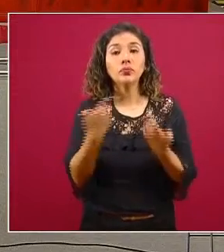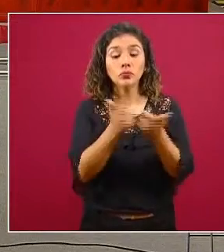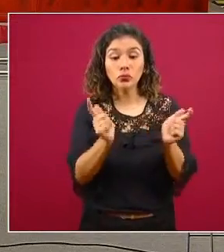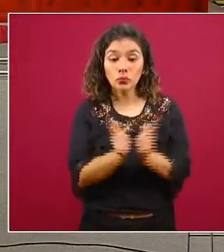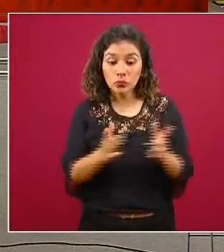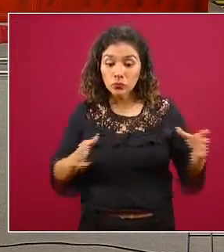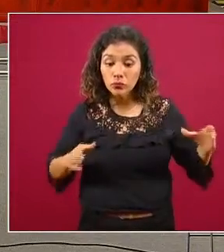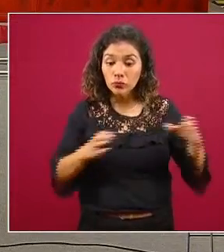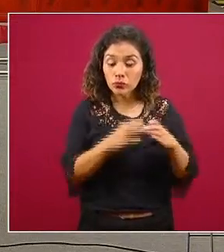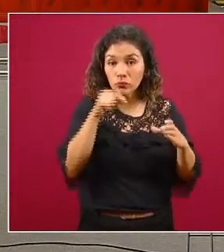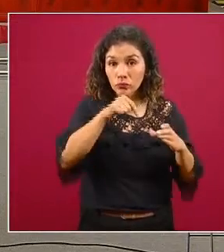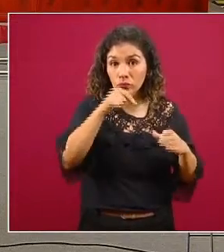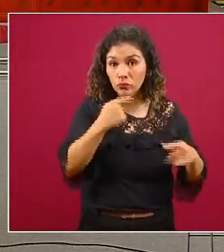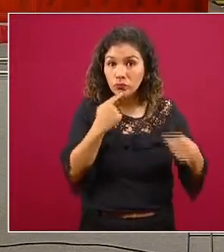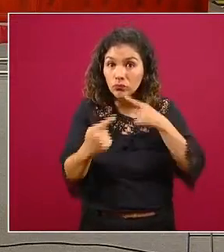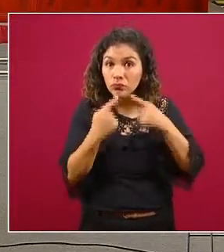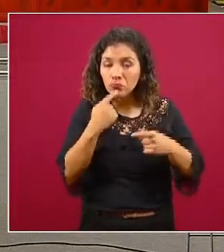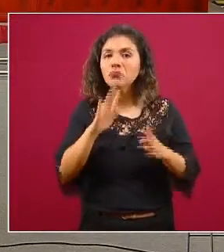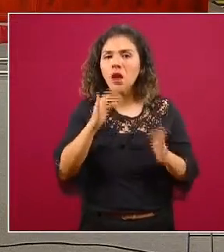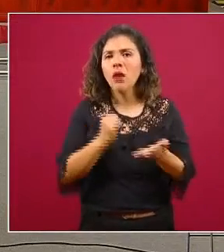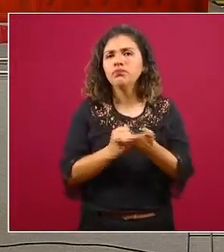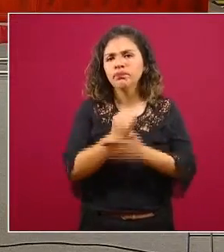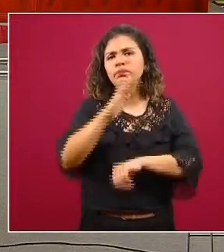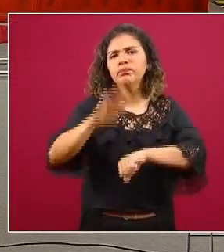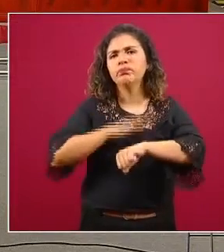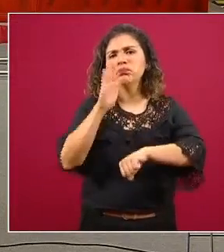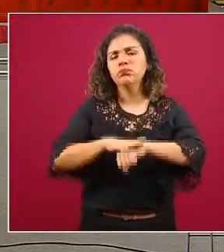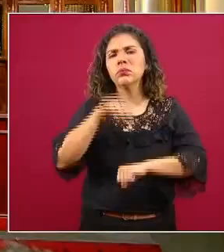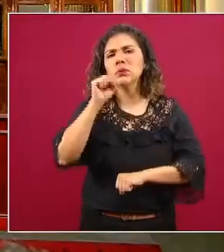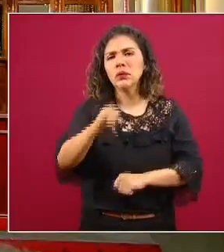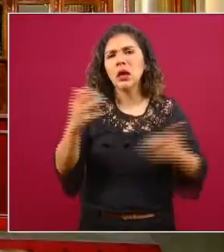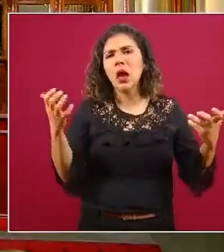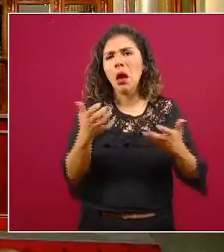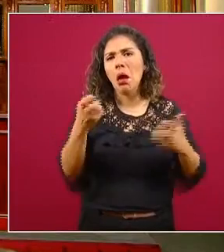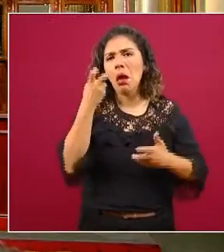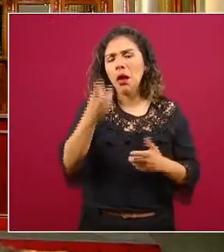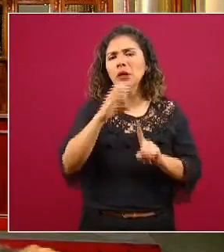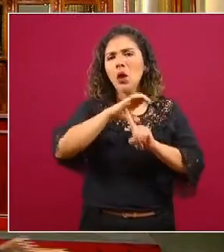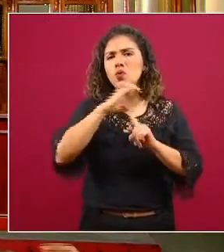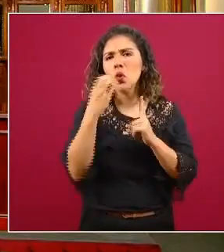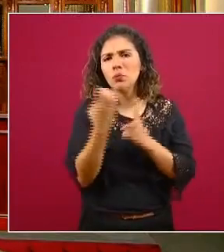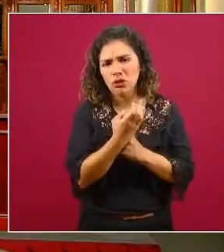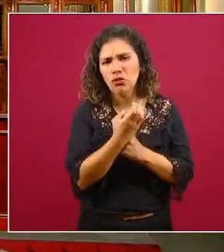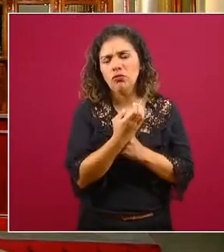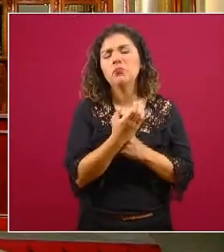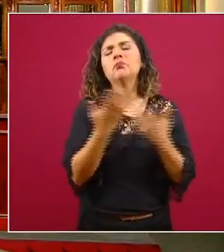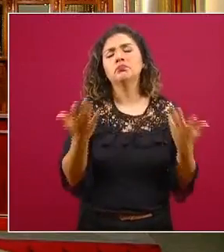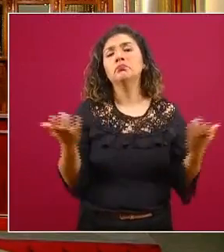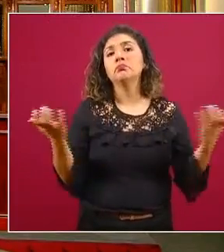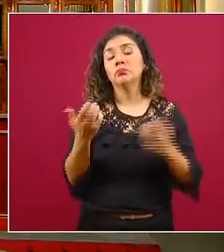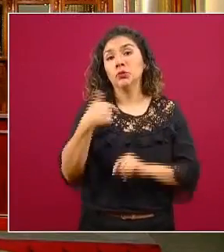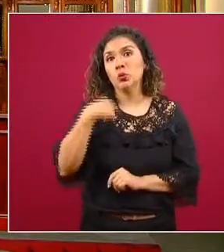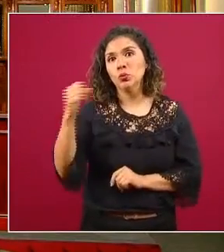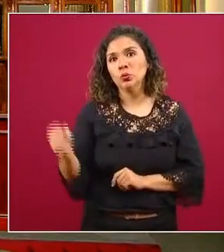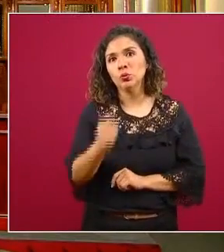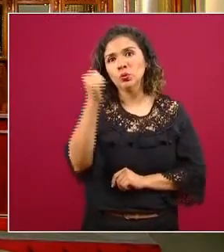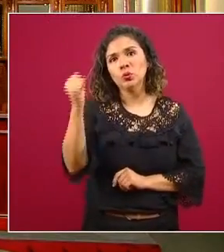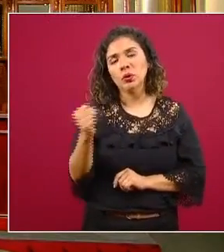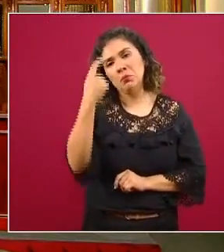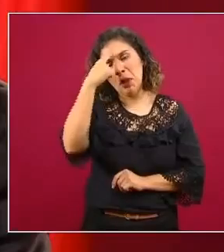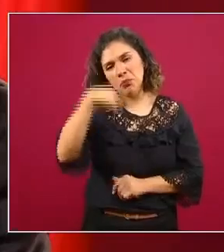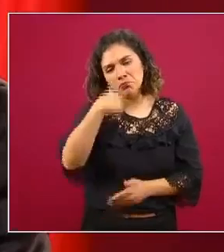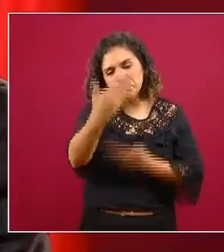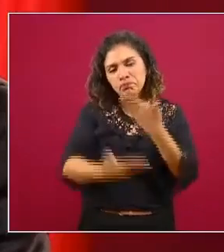comité aprobó la creación de esta comisión y tuvimos la fortuna de